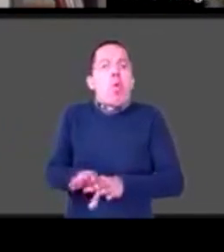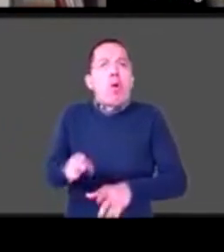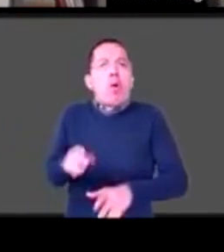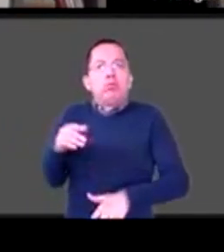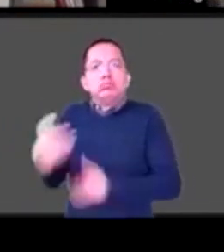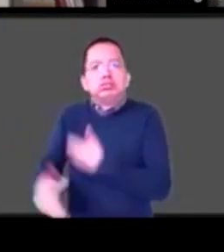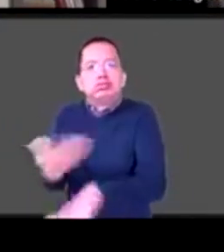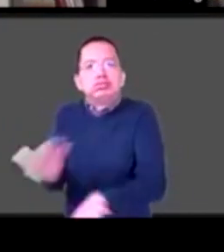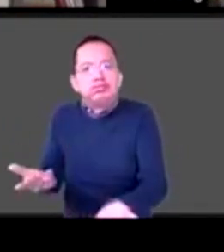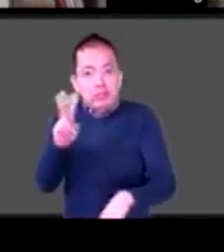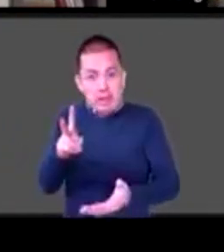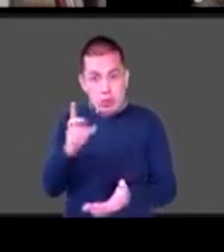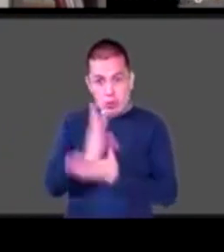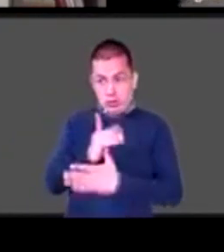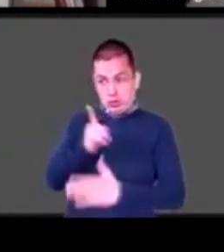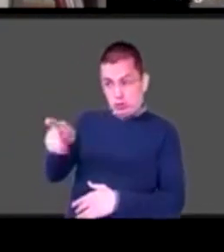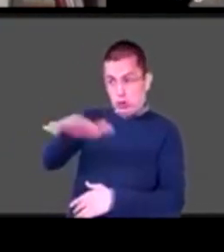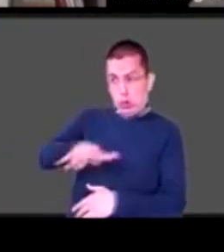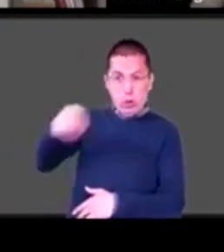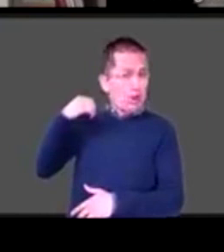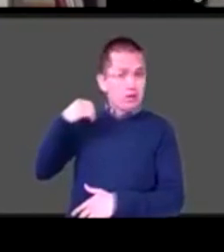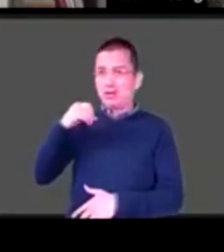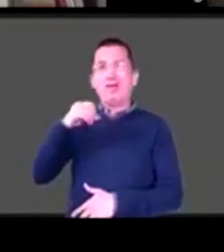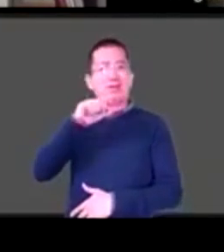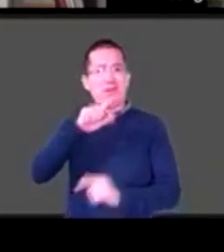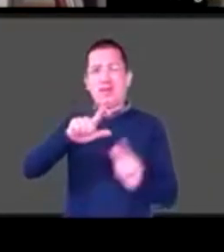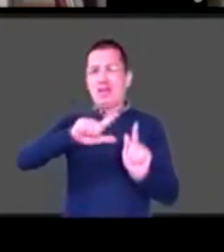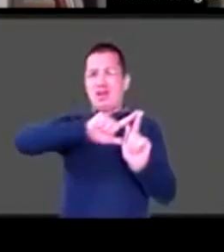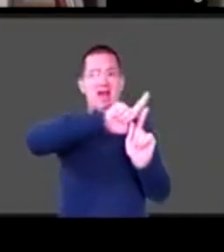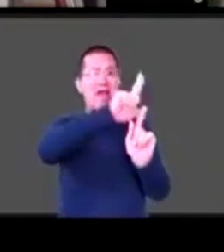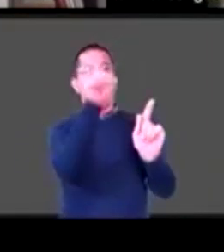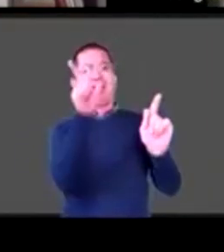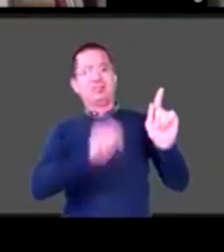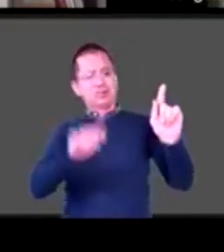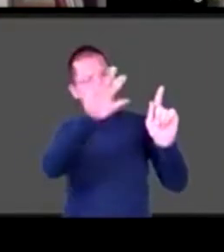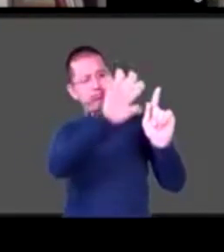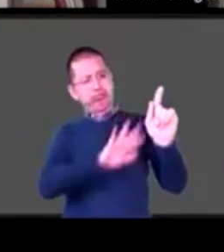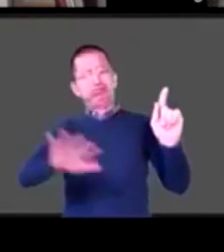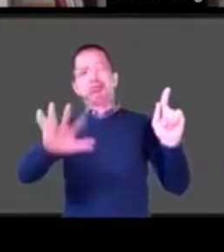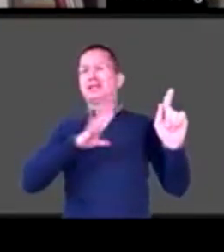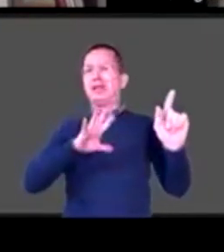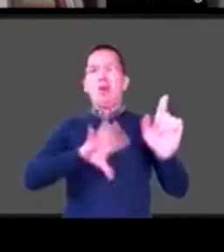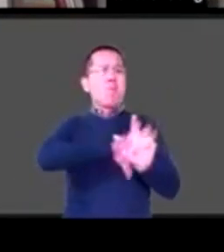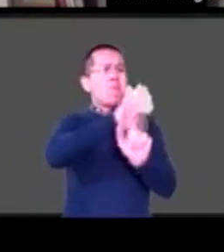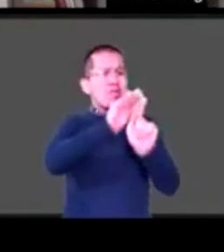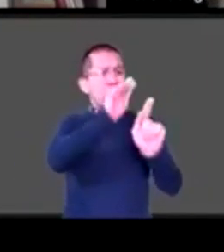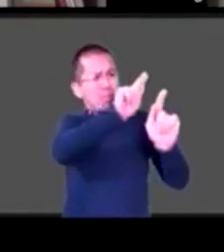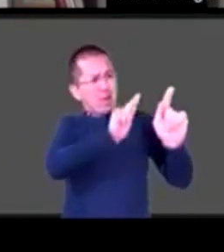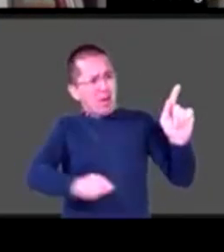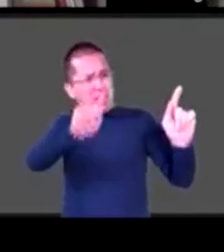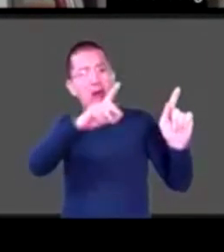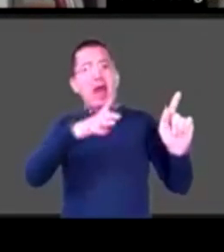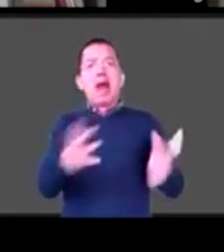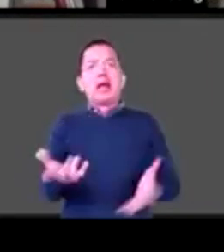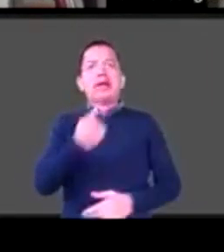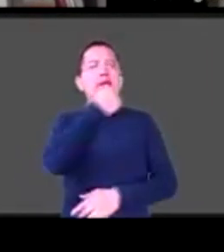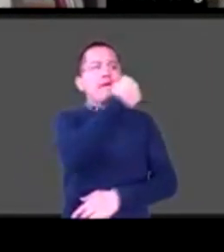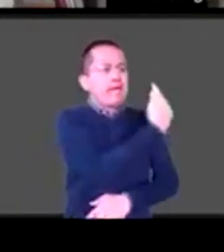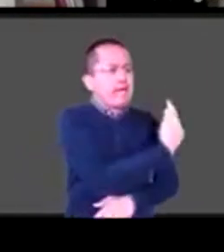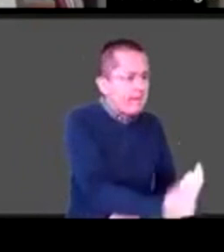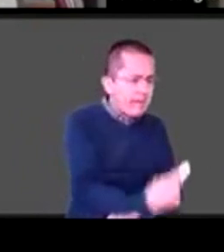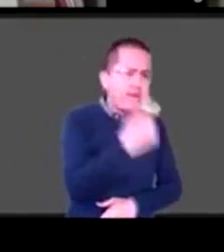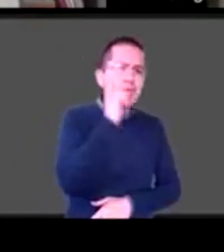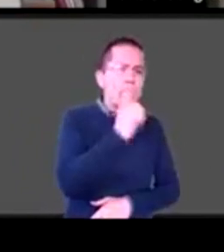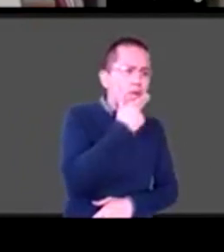personas con discapacidad, hay niñas, niños, adolescentes con discapacidad, que requieren, como